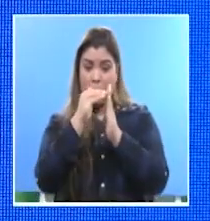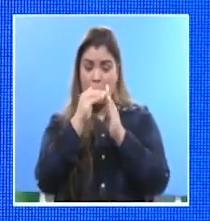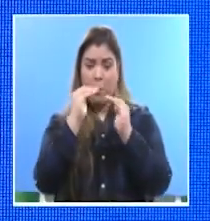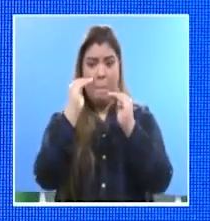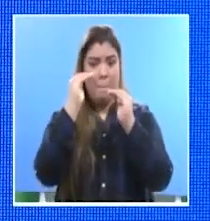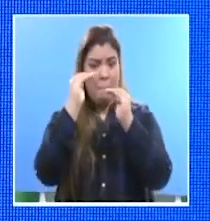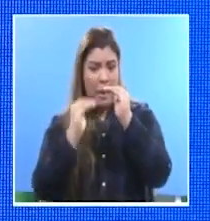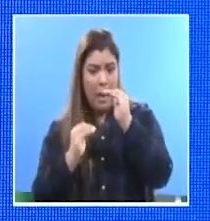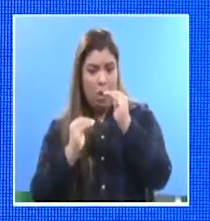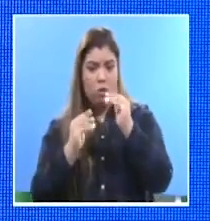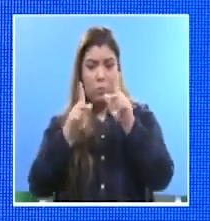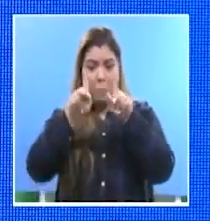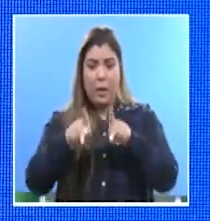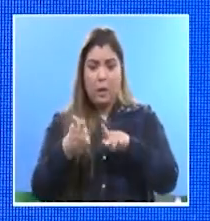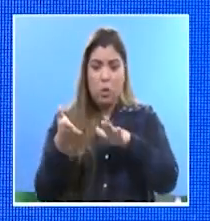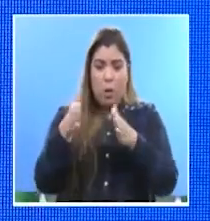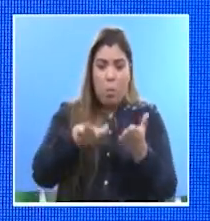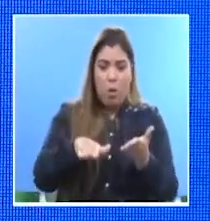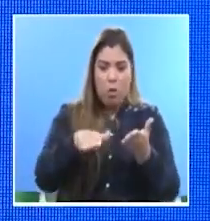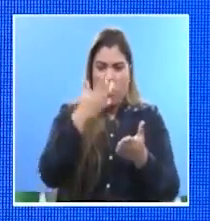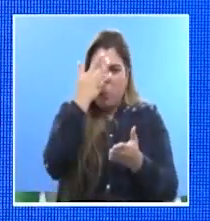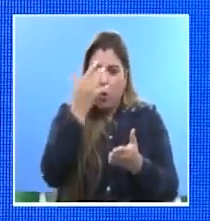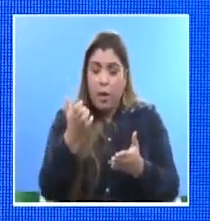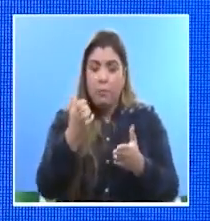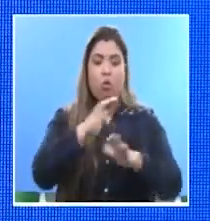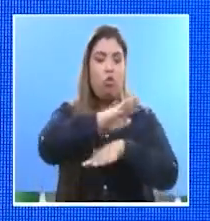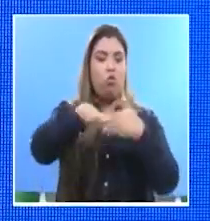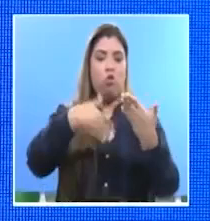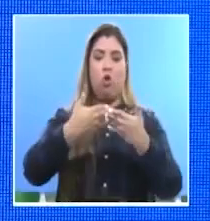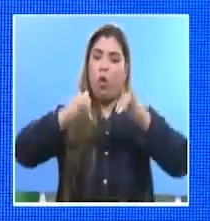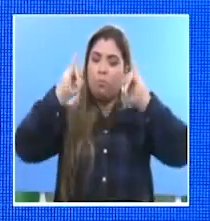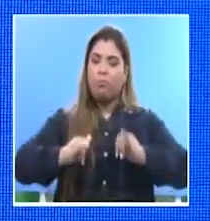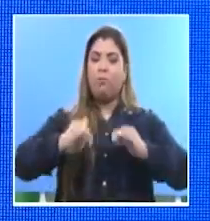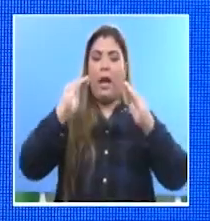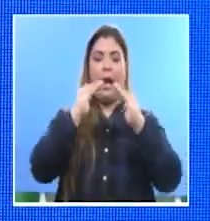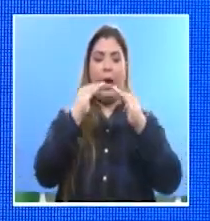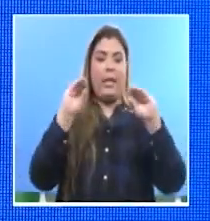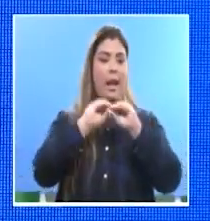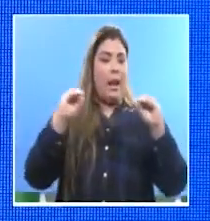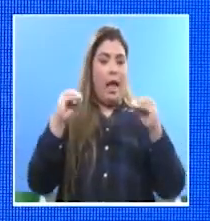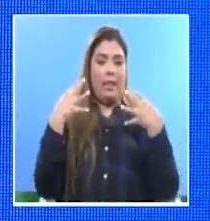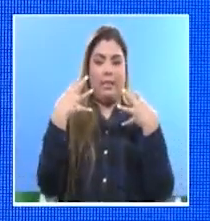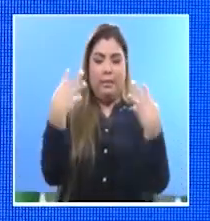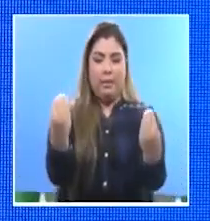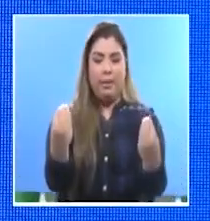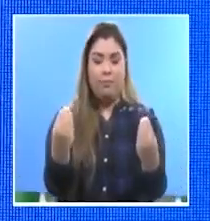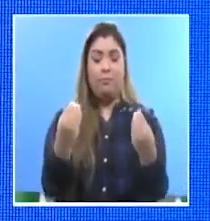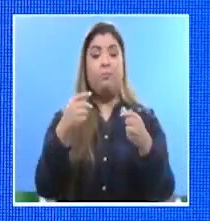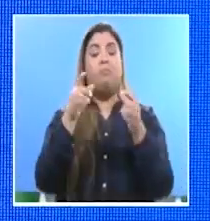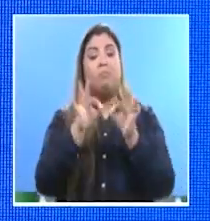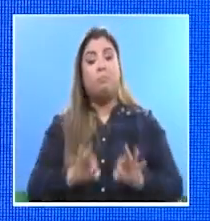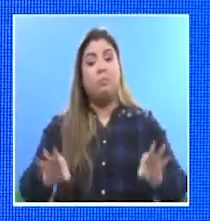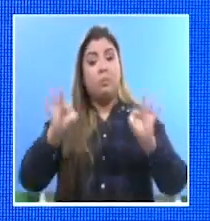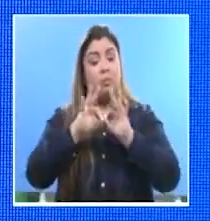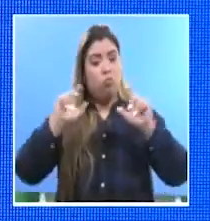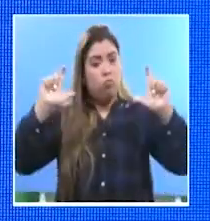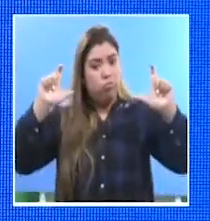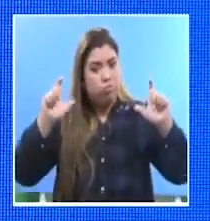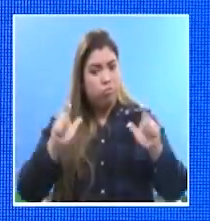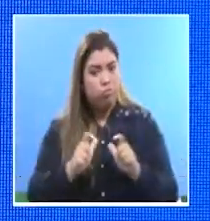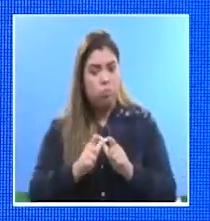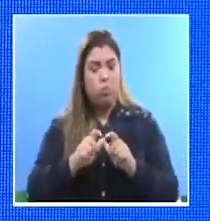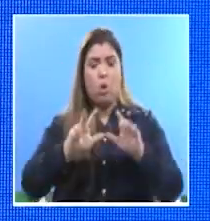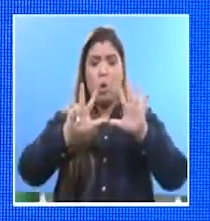en 11 países europeos y que además se señala que se redujo el 80